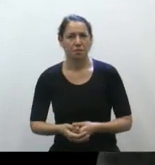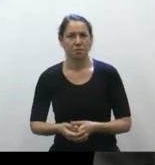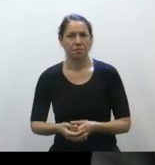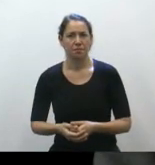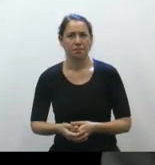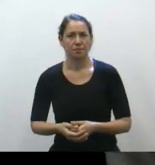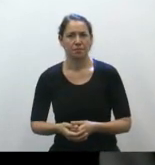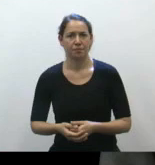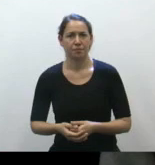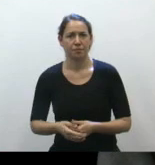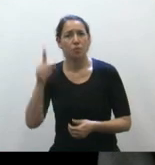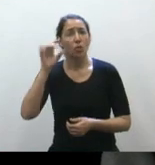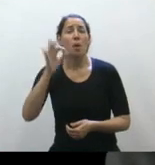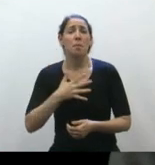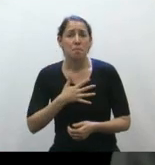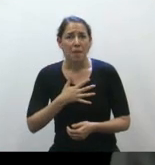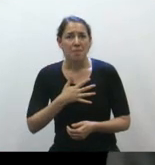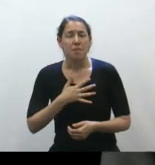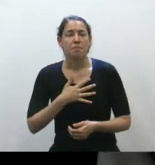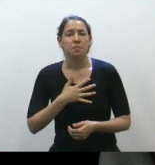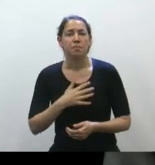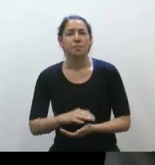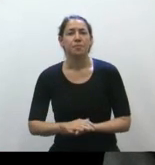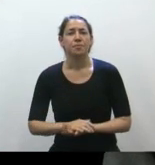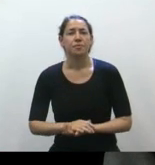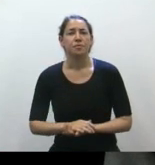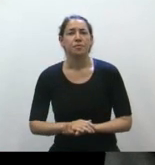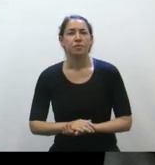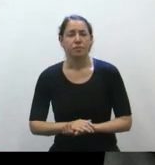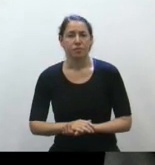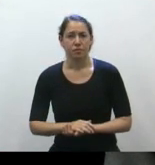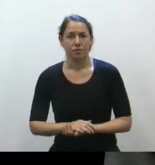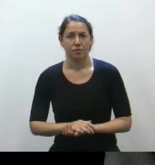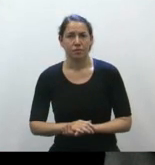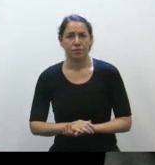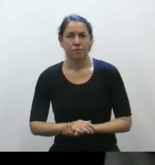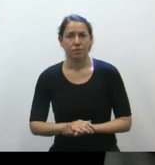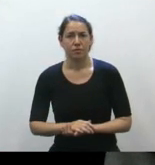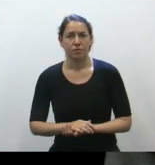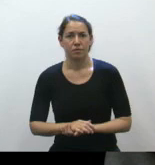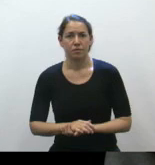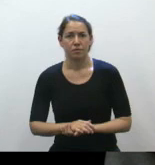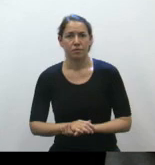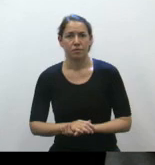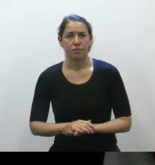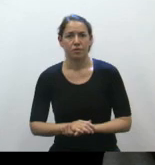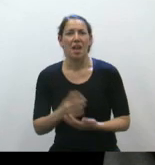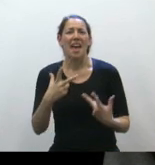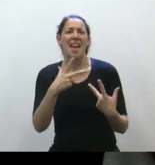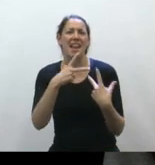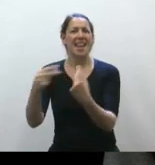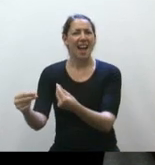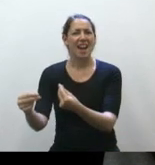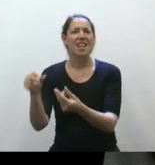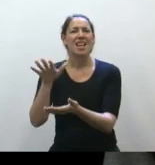Lo que creo, Presidenta, que no se puede hacer es negar la existencia